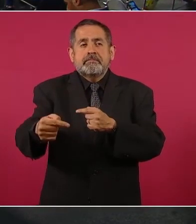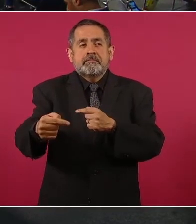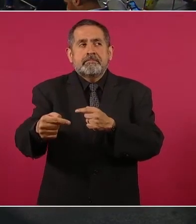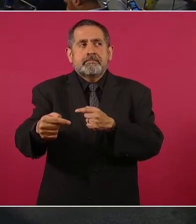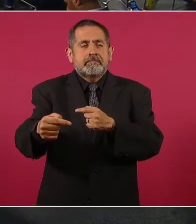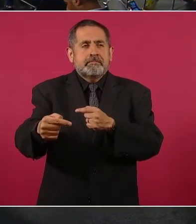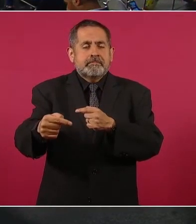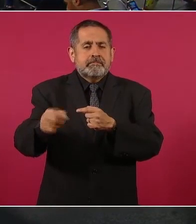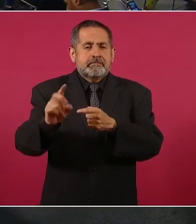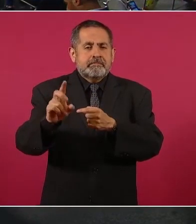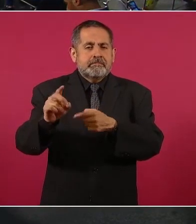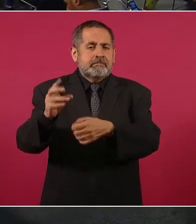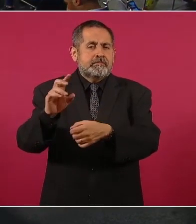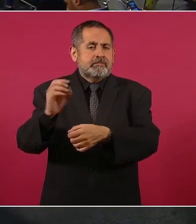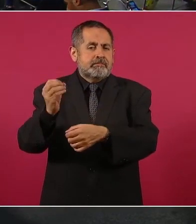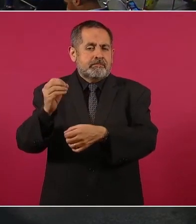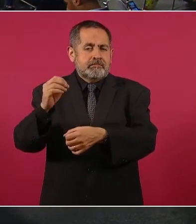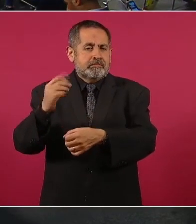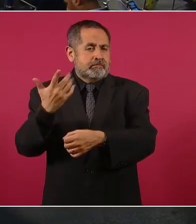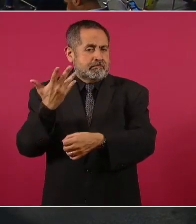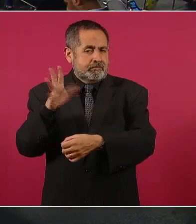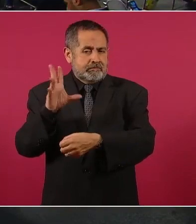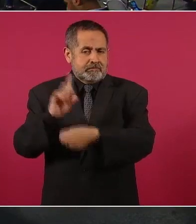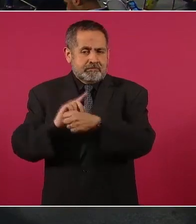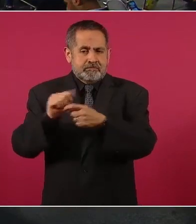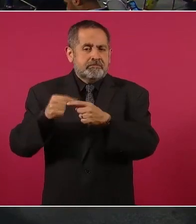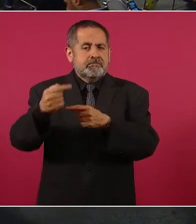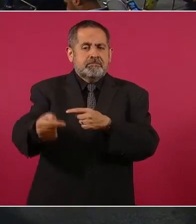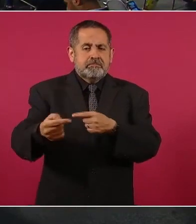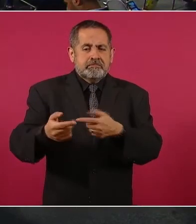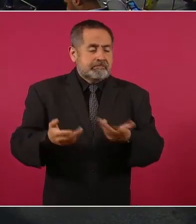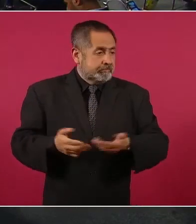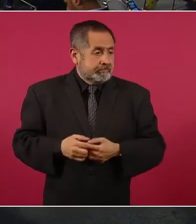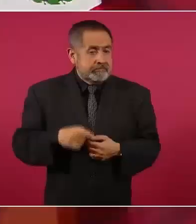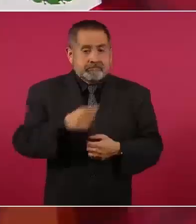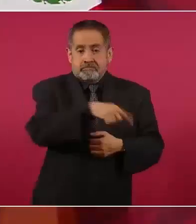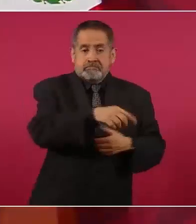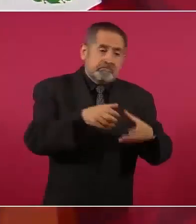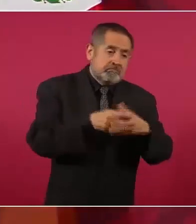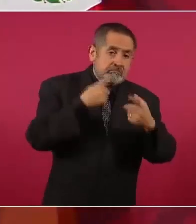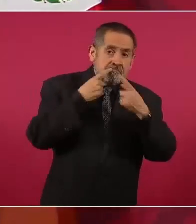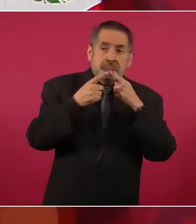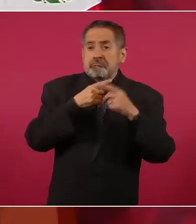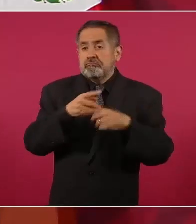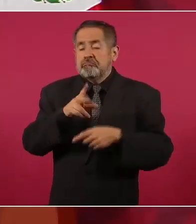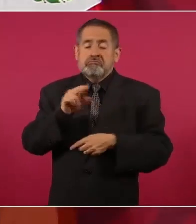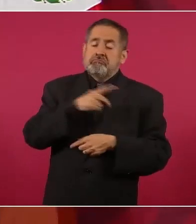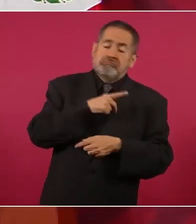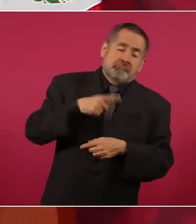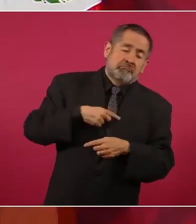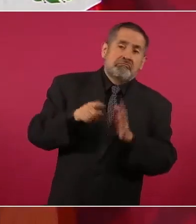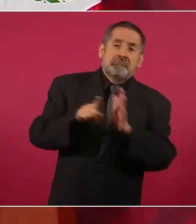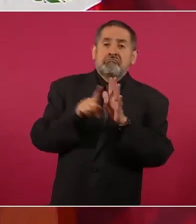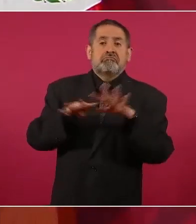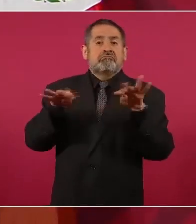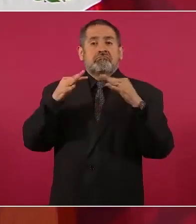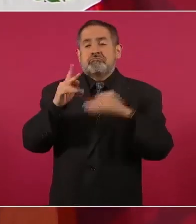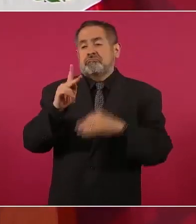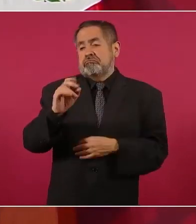y hablaron del populismo en general.